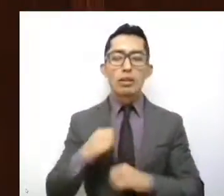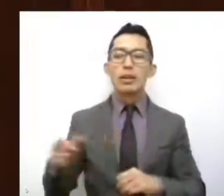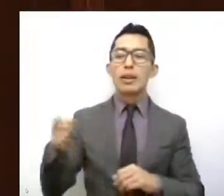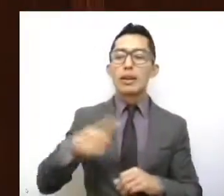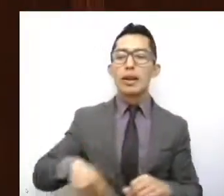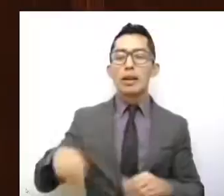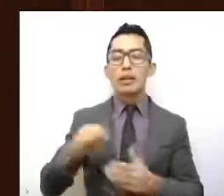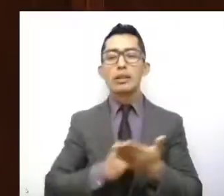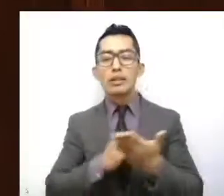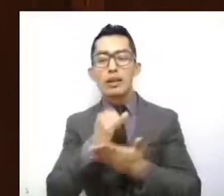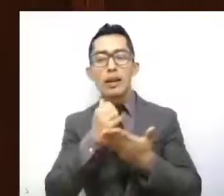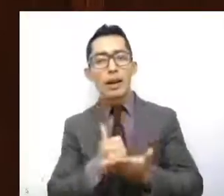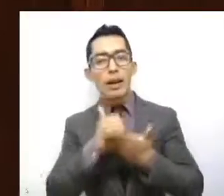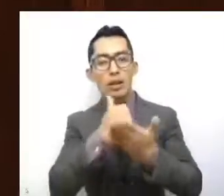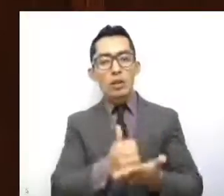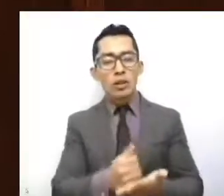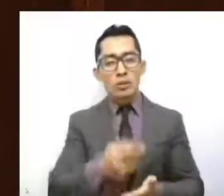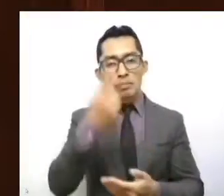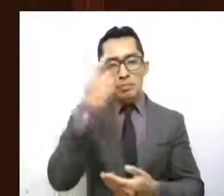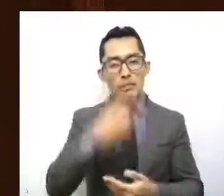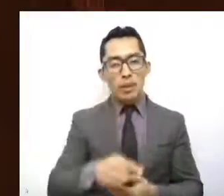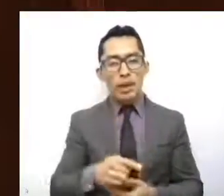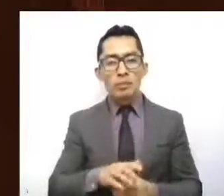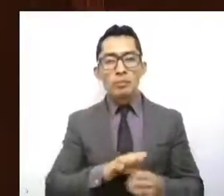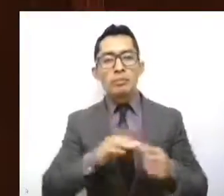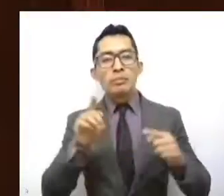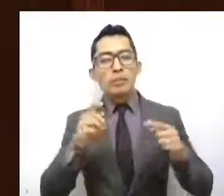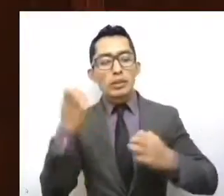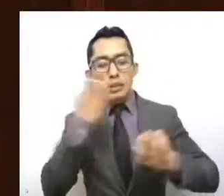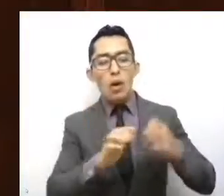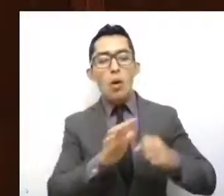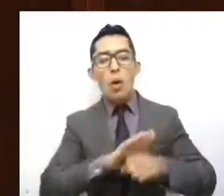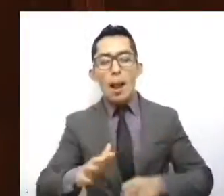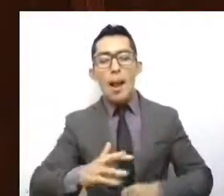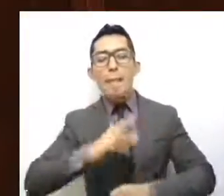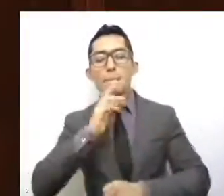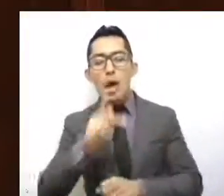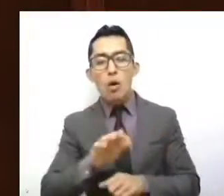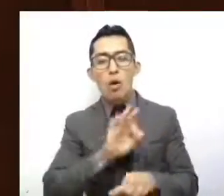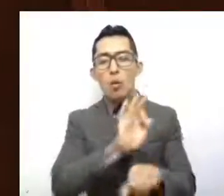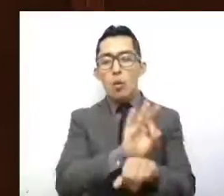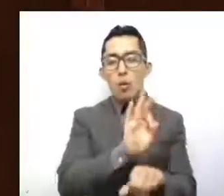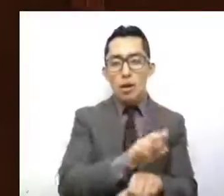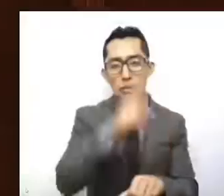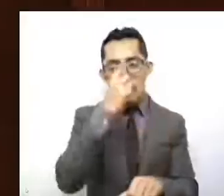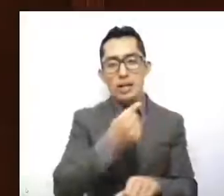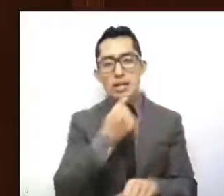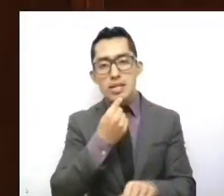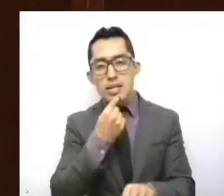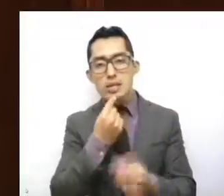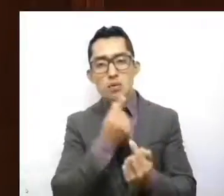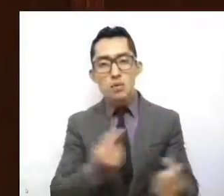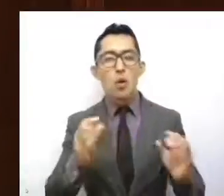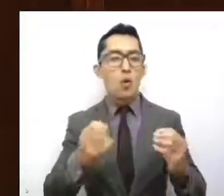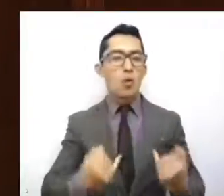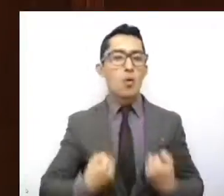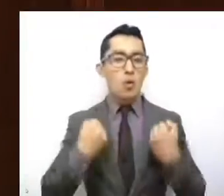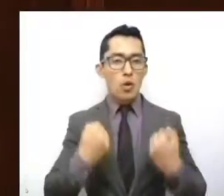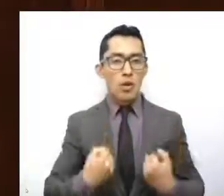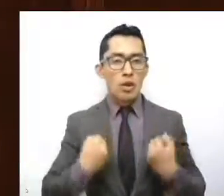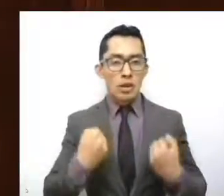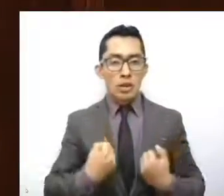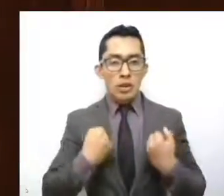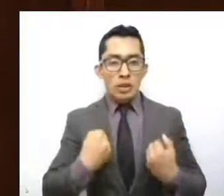ayuden a discreción lo que mejor convenga a los niños o adolescentes. Demandamos un marco